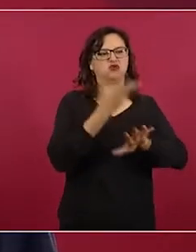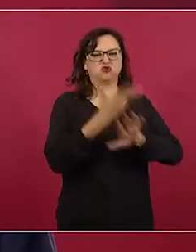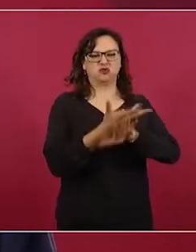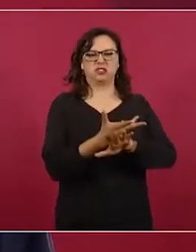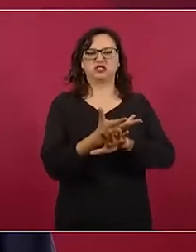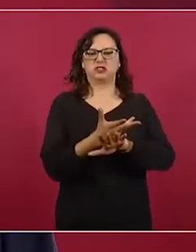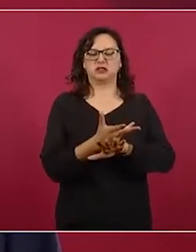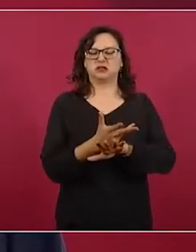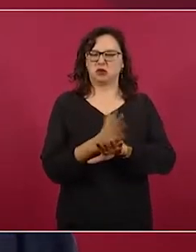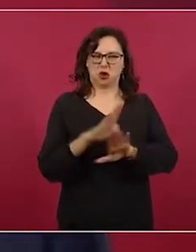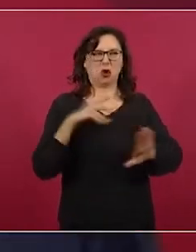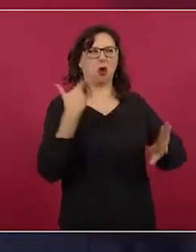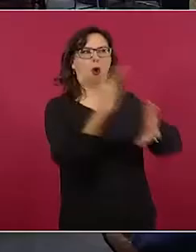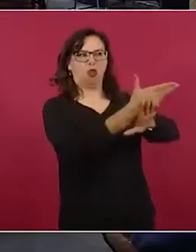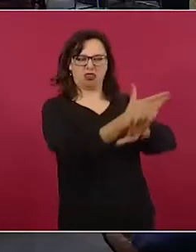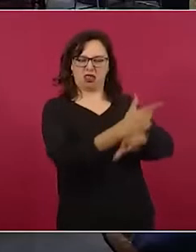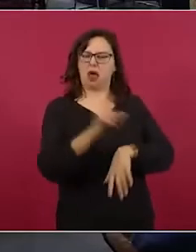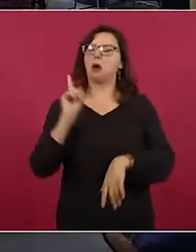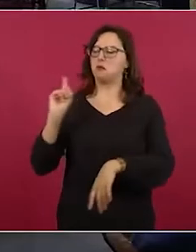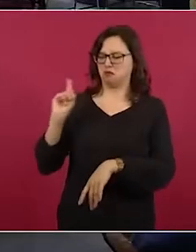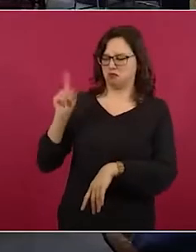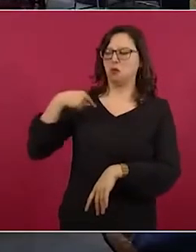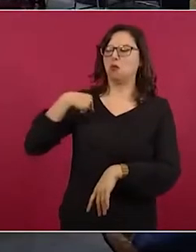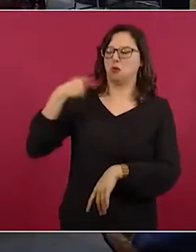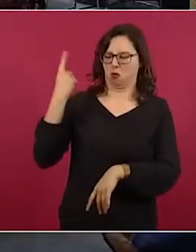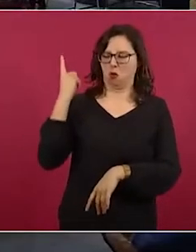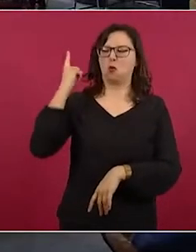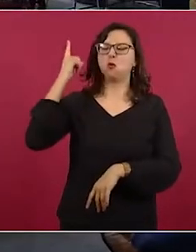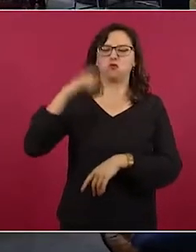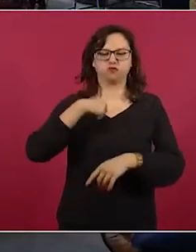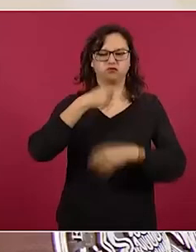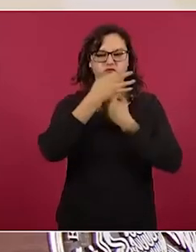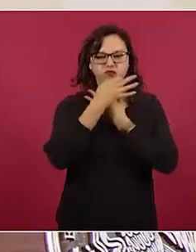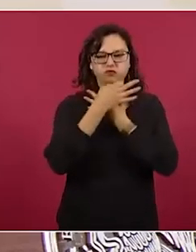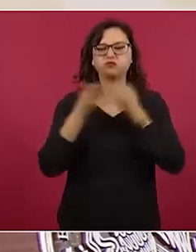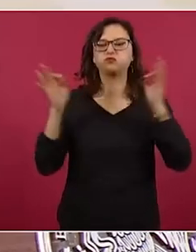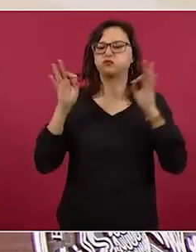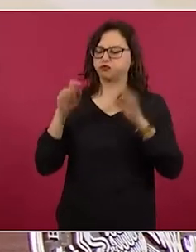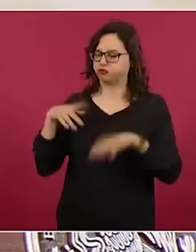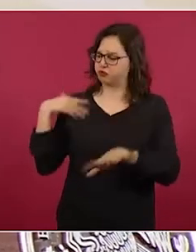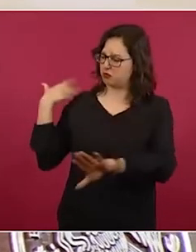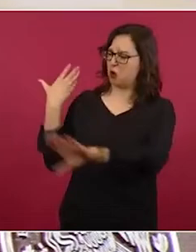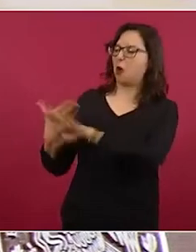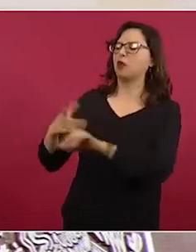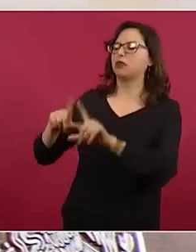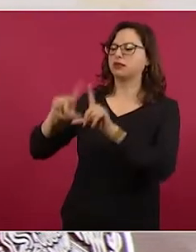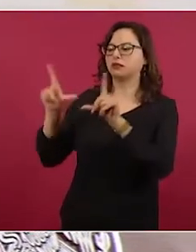Yo le diría que le baje una rayita.